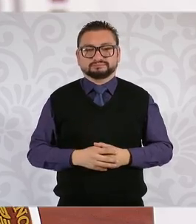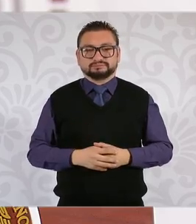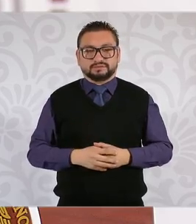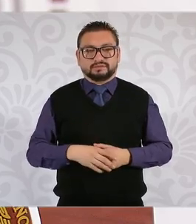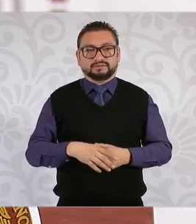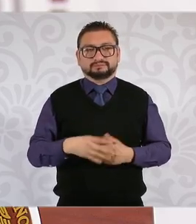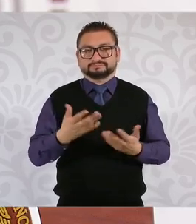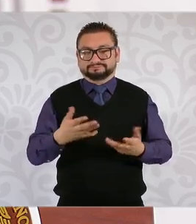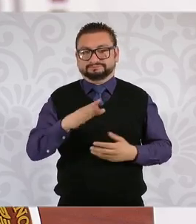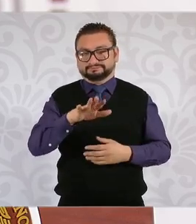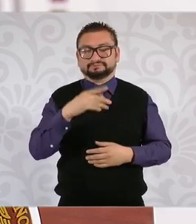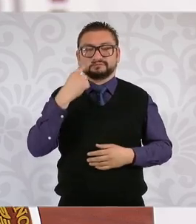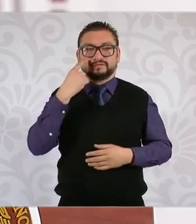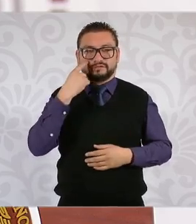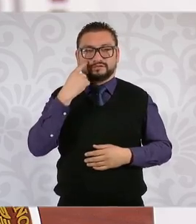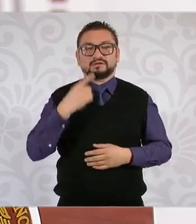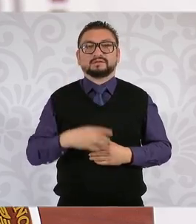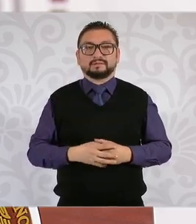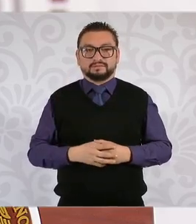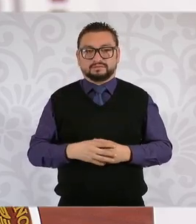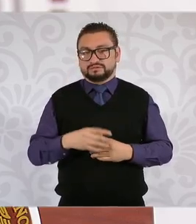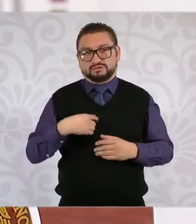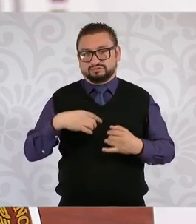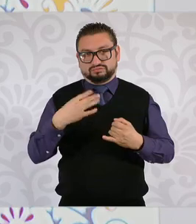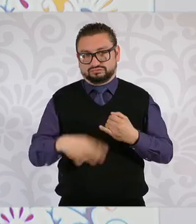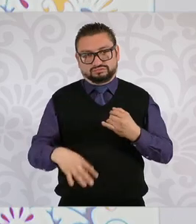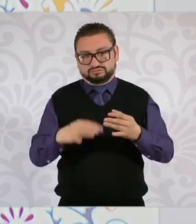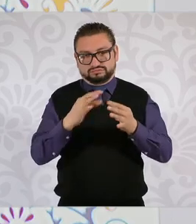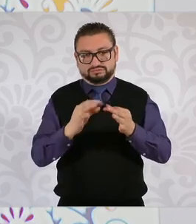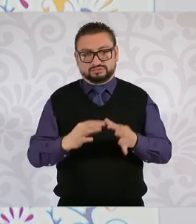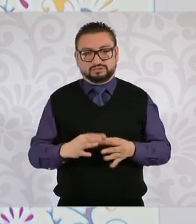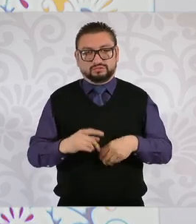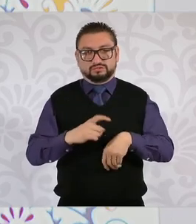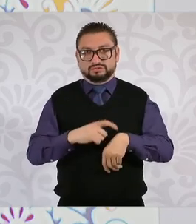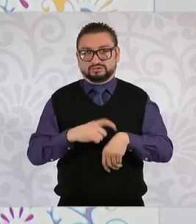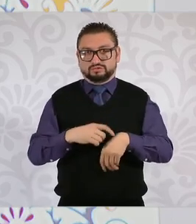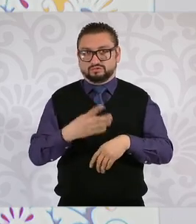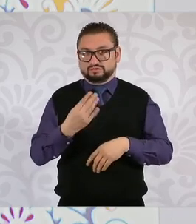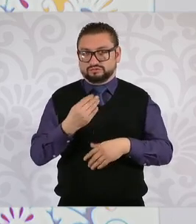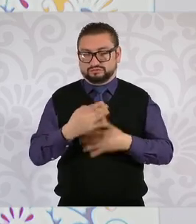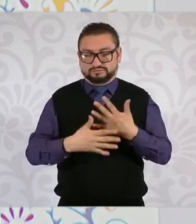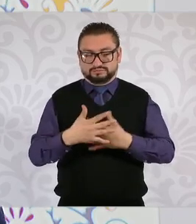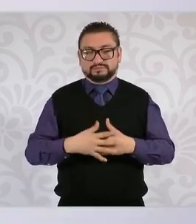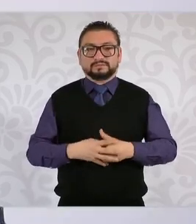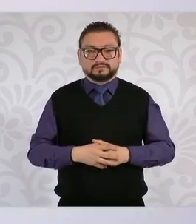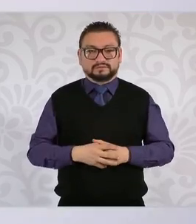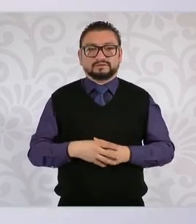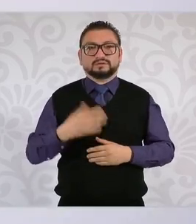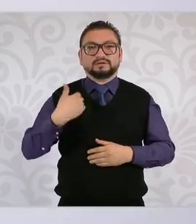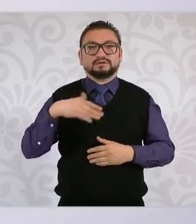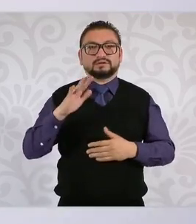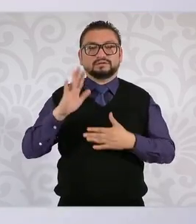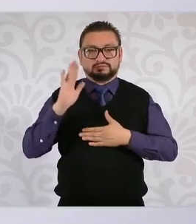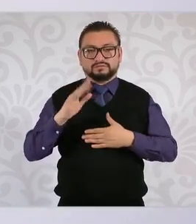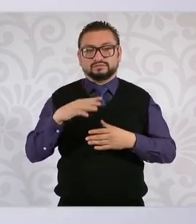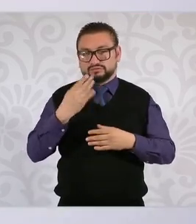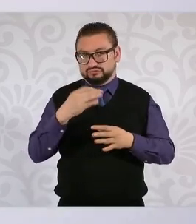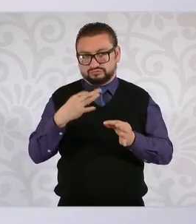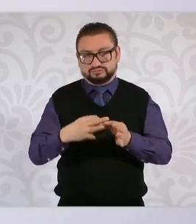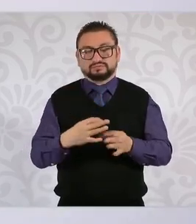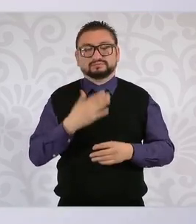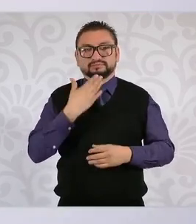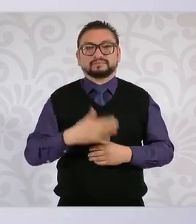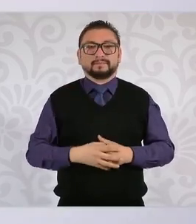fíjense con esto cierro porque ya son 9 y 15 y prometimos que a las 9 cerrábamos